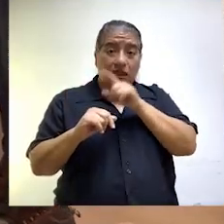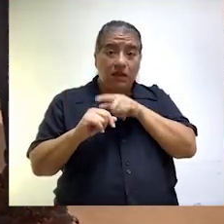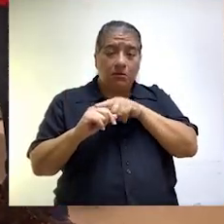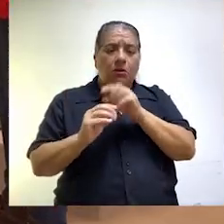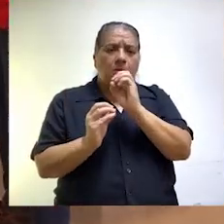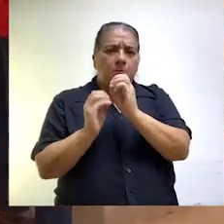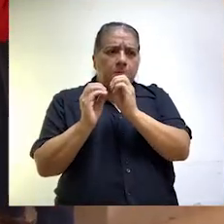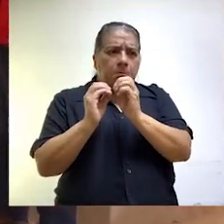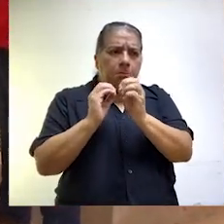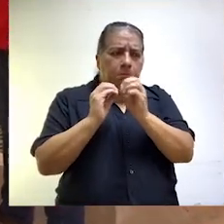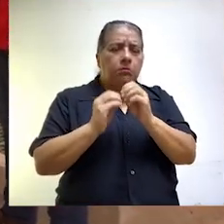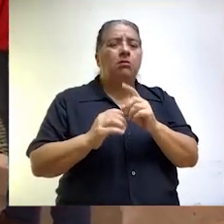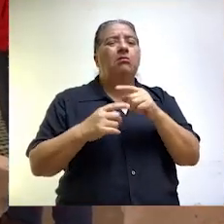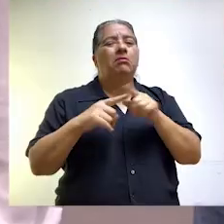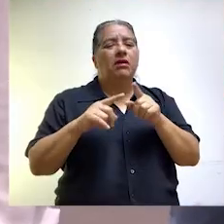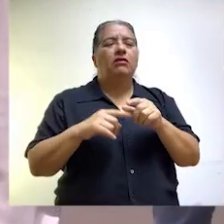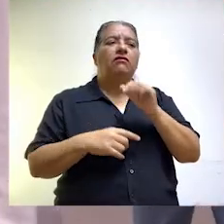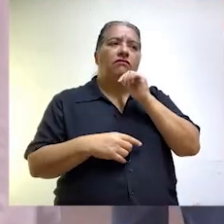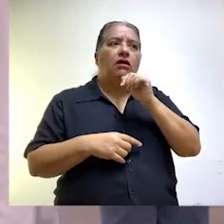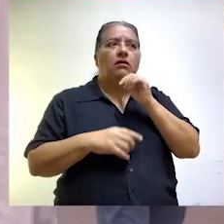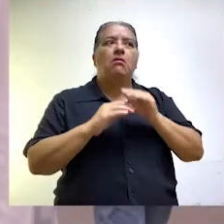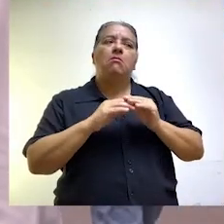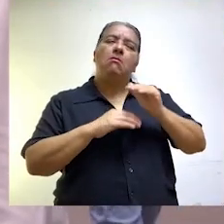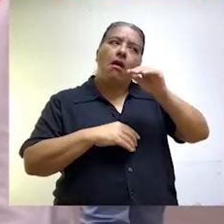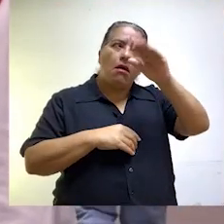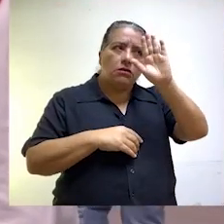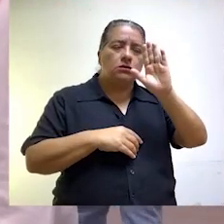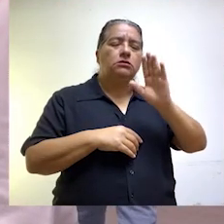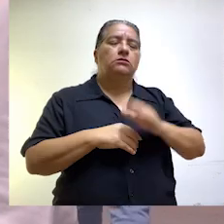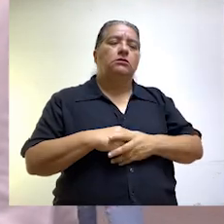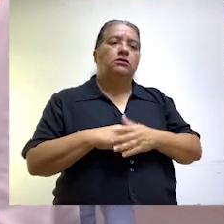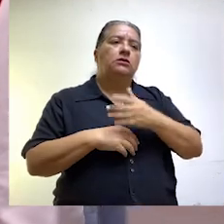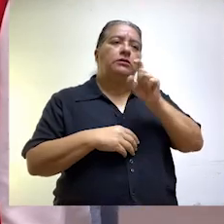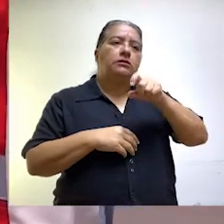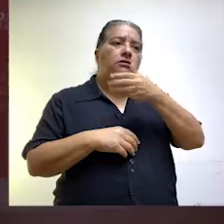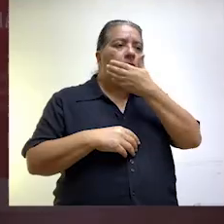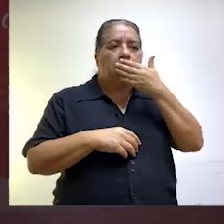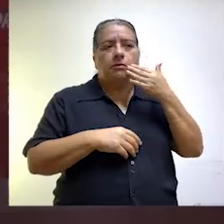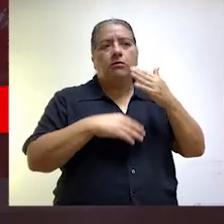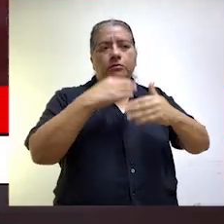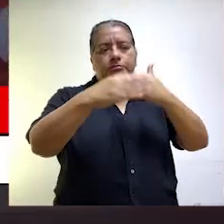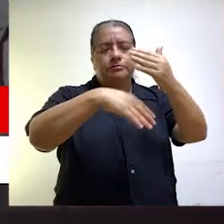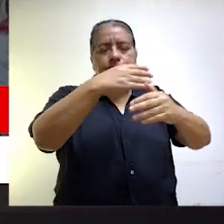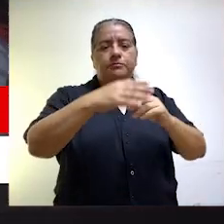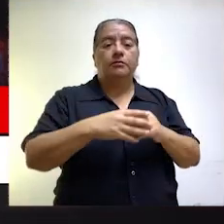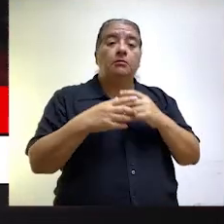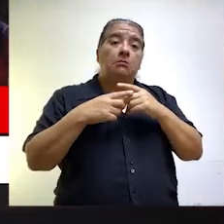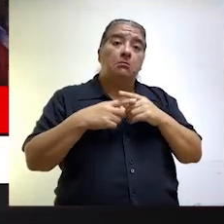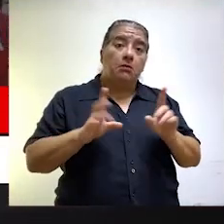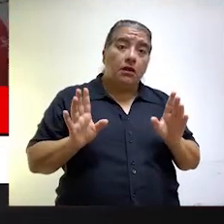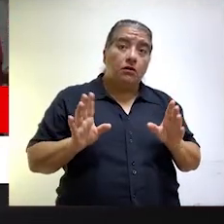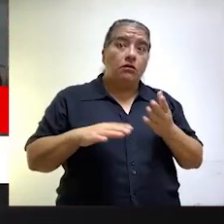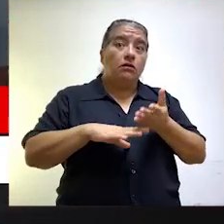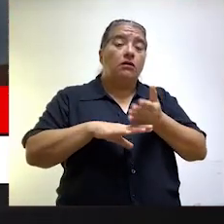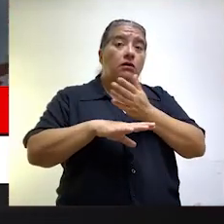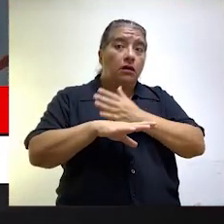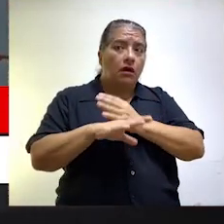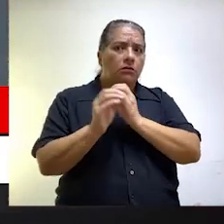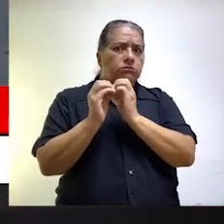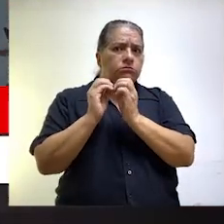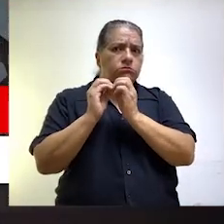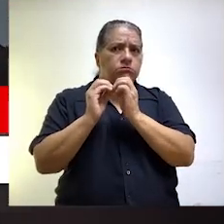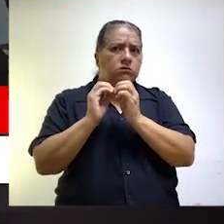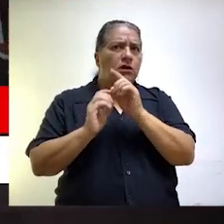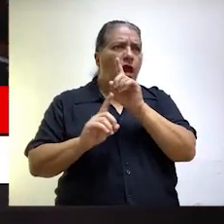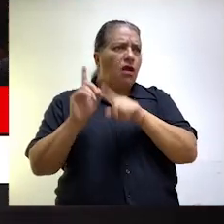es una cifra que requiere ir mejorando en el tiempo, pero ya a pesar de tener una